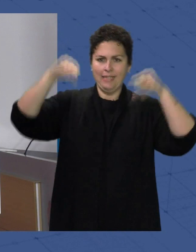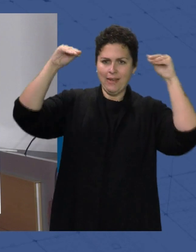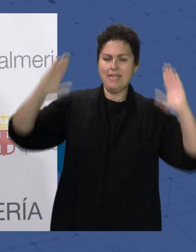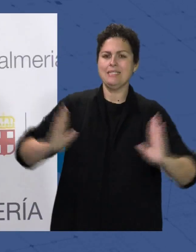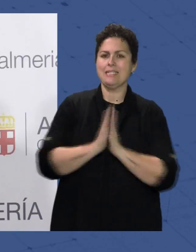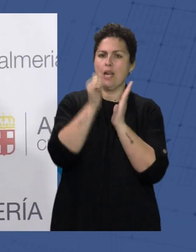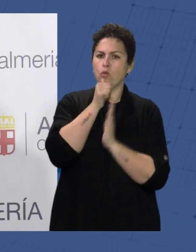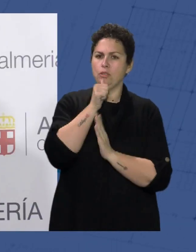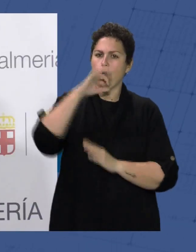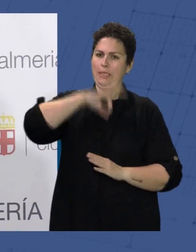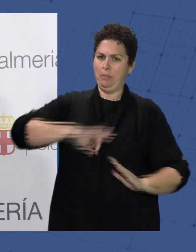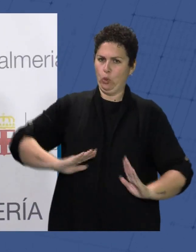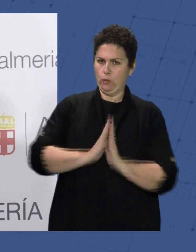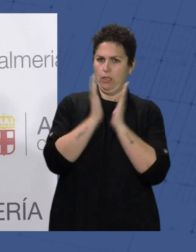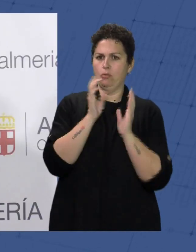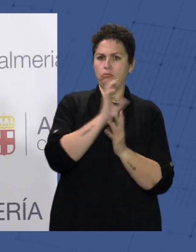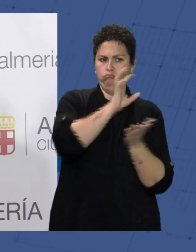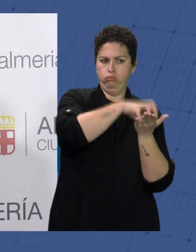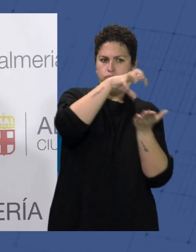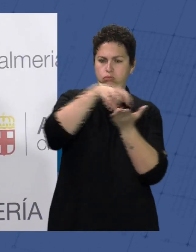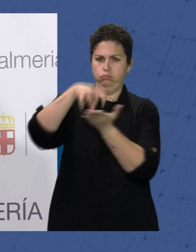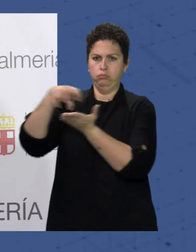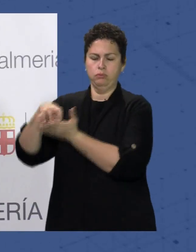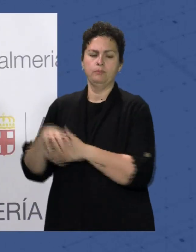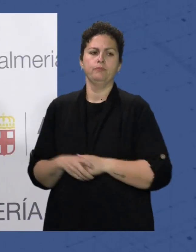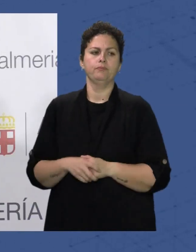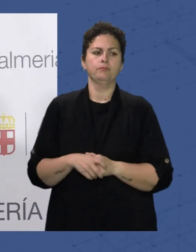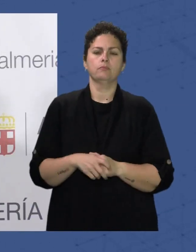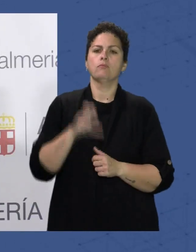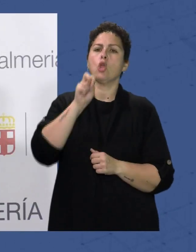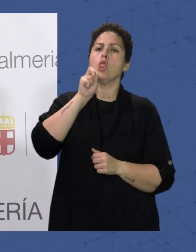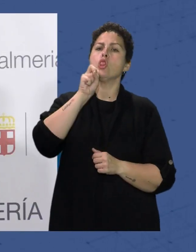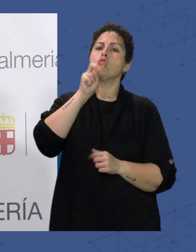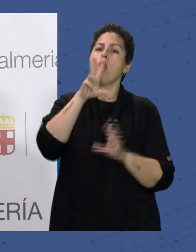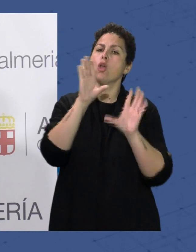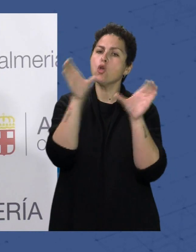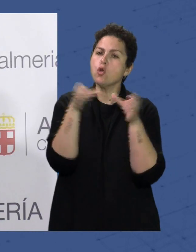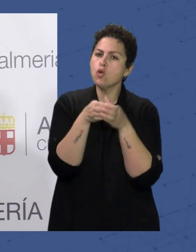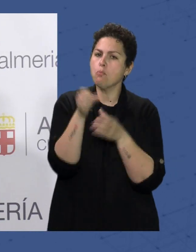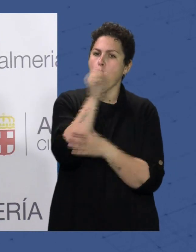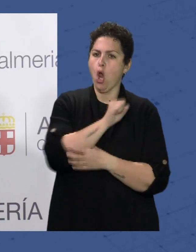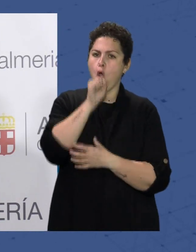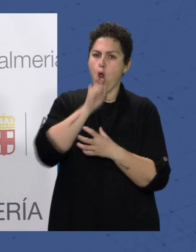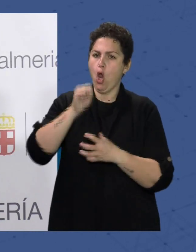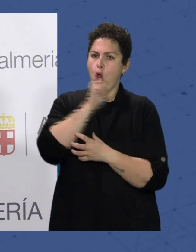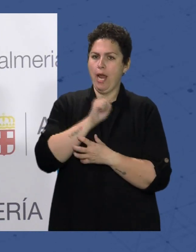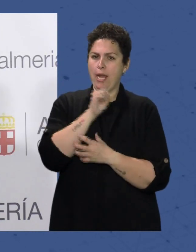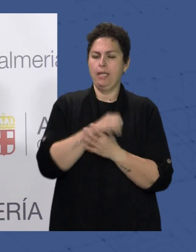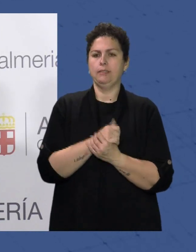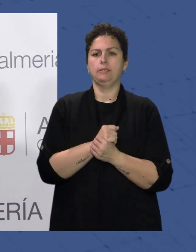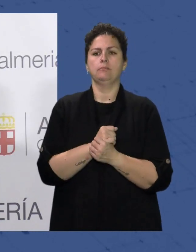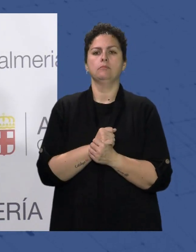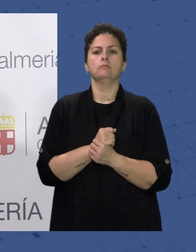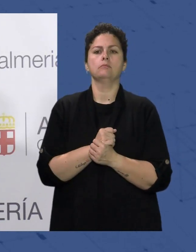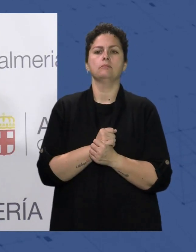Santo Contaremos Con más de una docena De formaciones Y grupos corales Como nuestra local Dirigida por